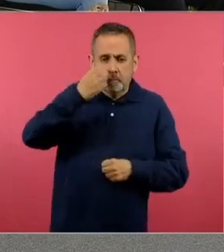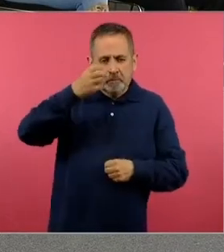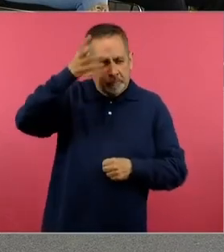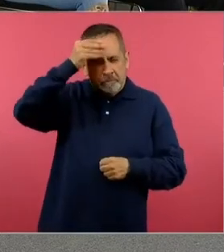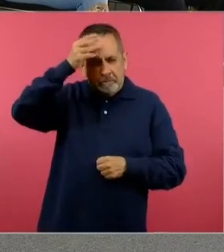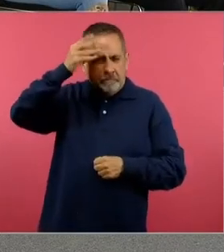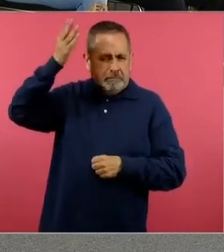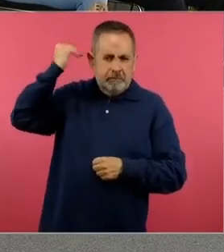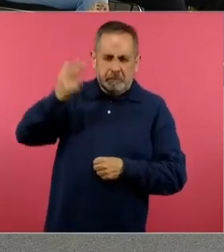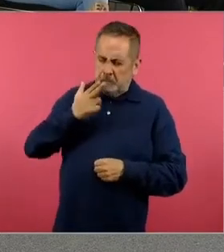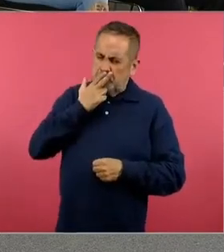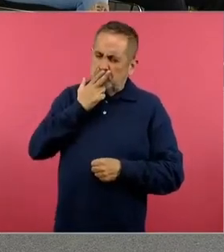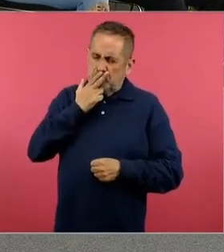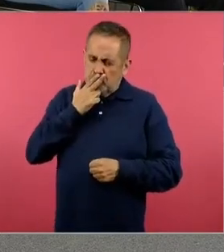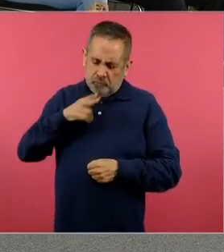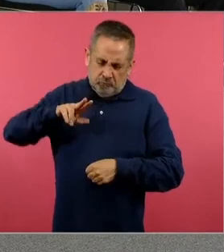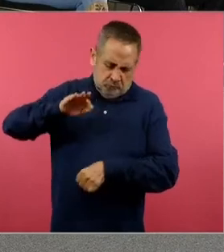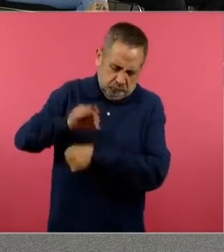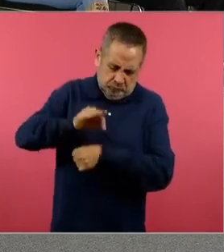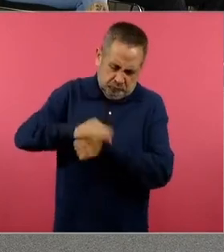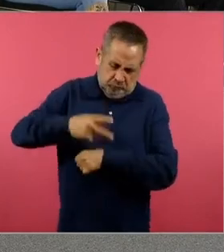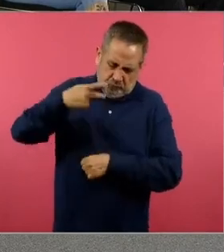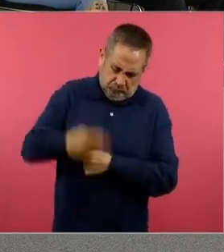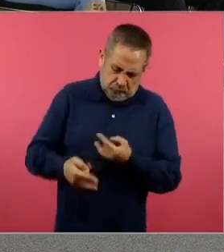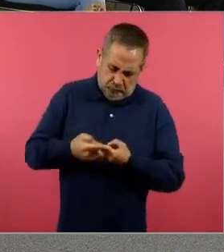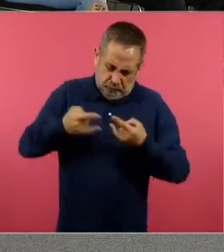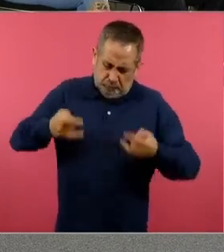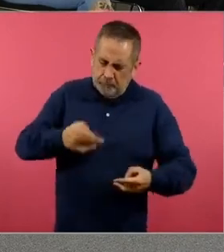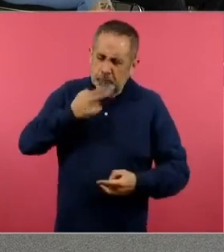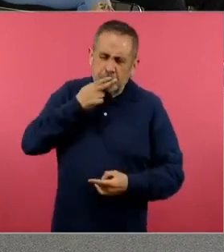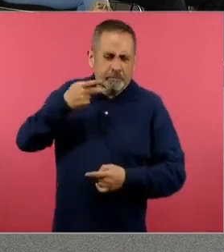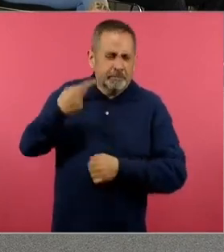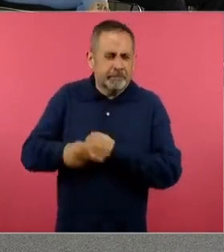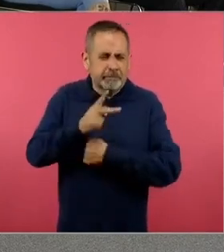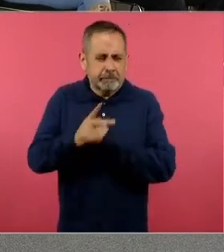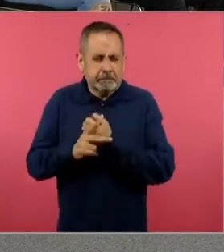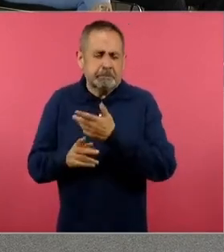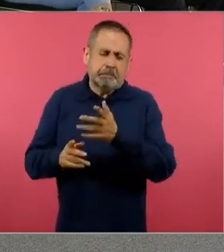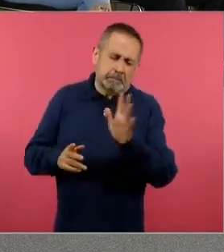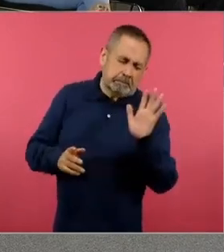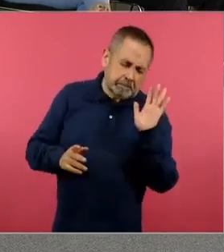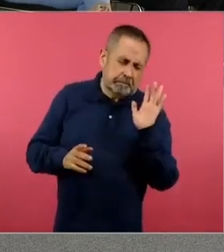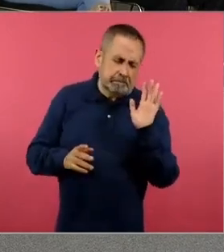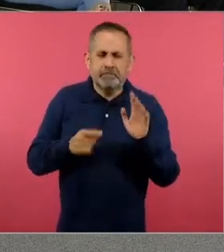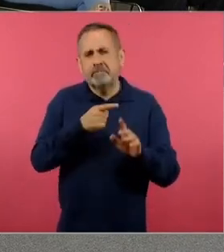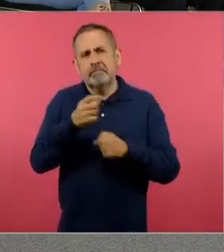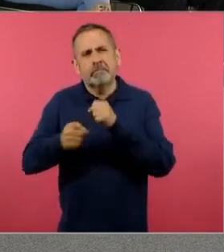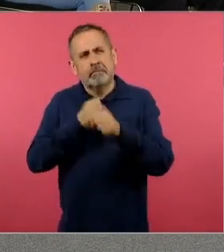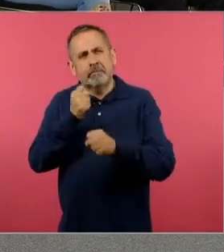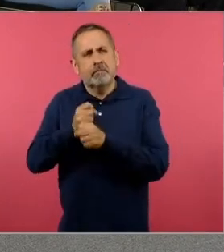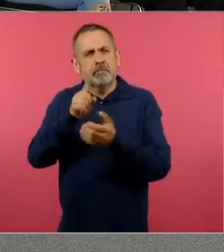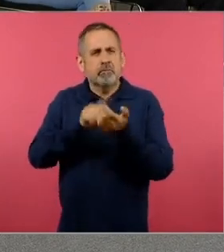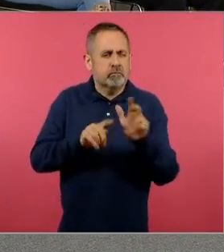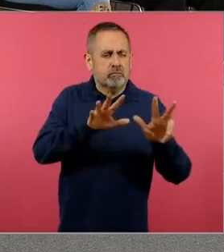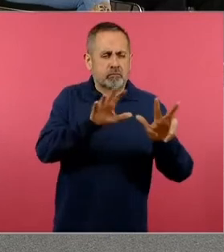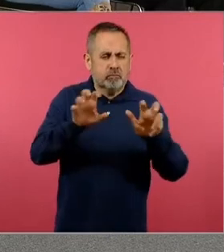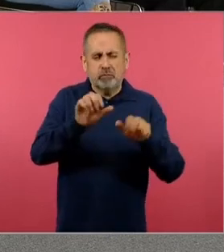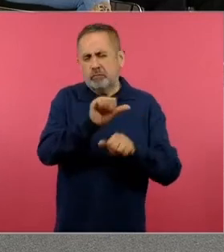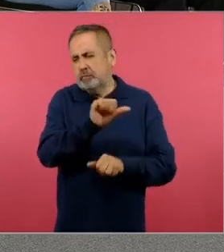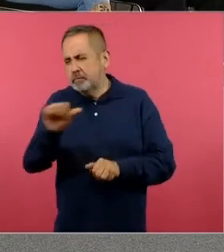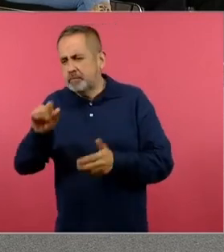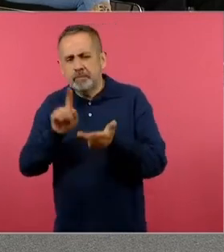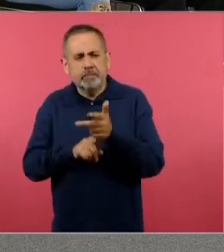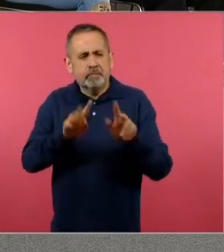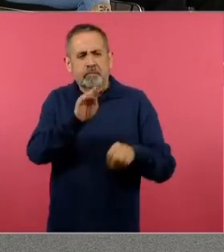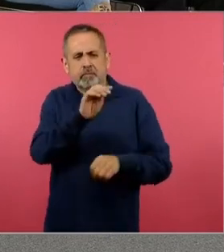con esta visión nacionalista de la historia que es un cánone histórico que funcionó a principios finales del siglo XIX principios del siglo XX